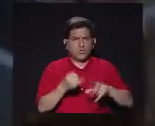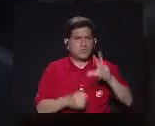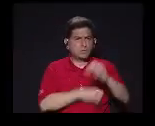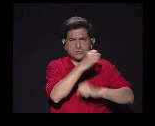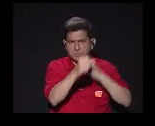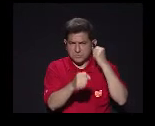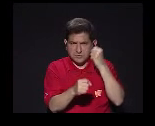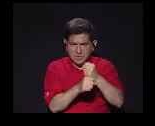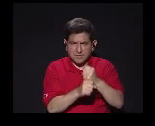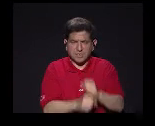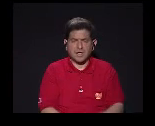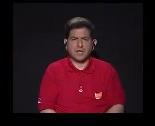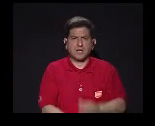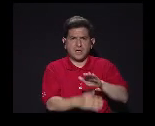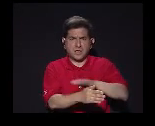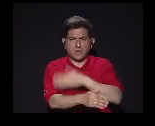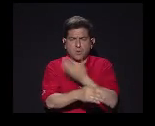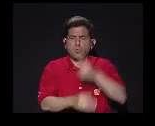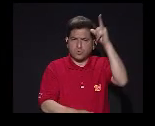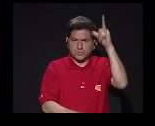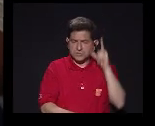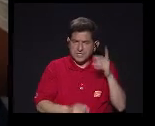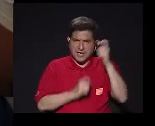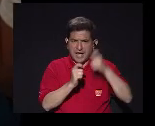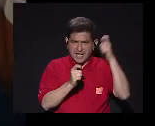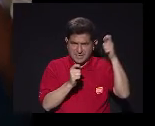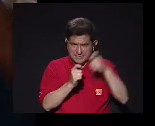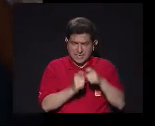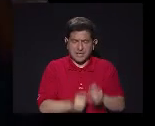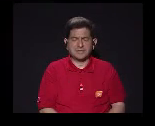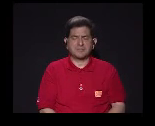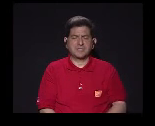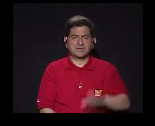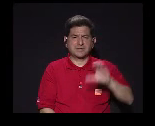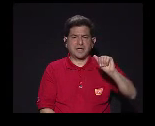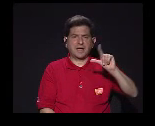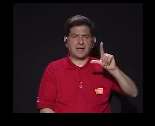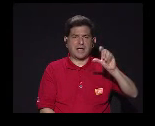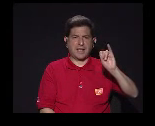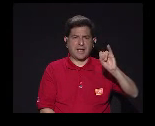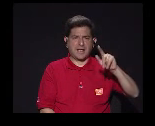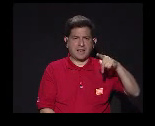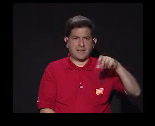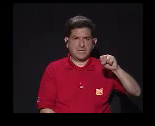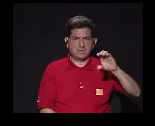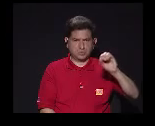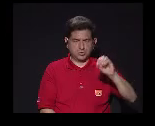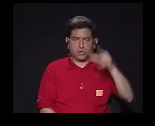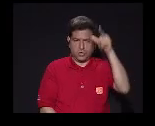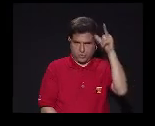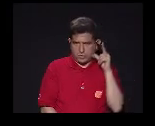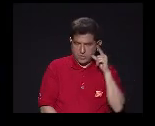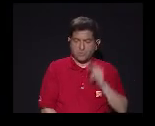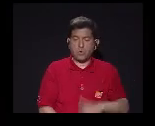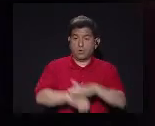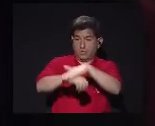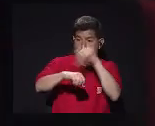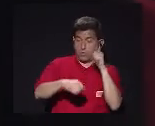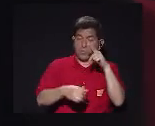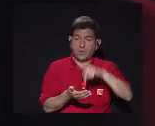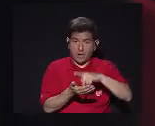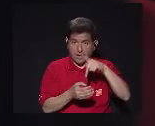30 años Con la música de Limón Específicamente Con el Calipso Limonense Cuando me